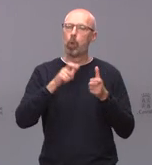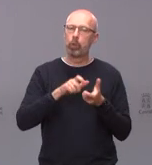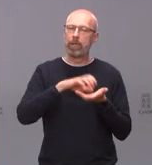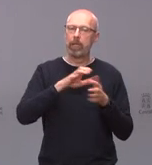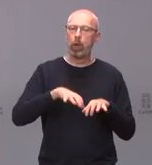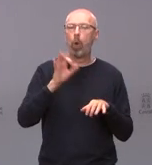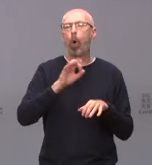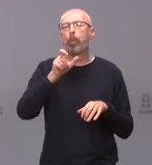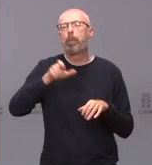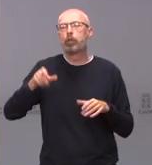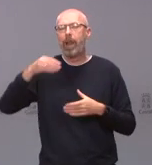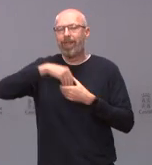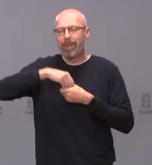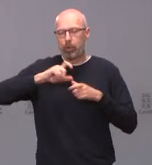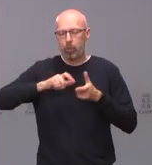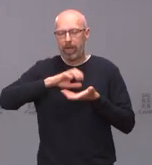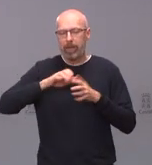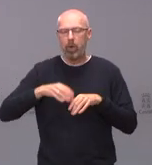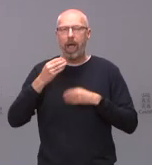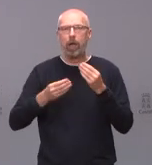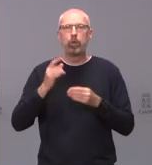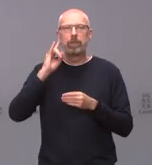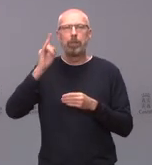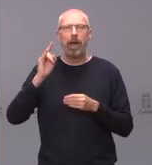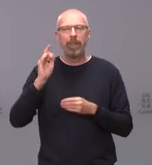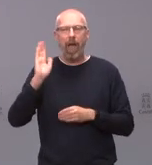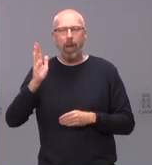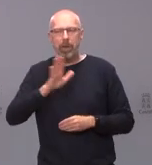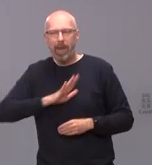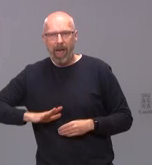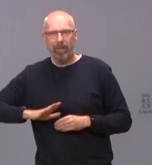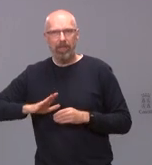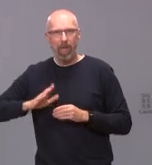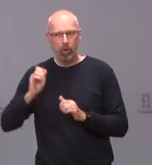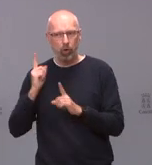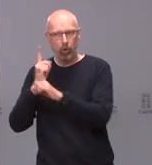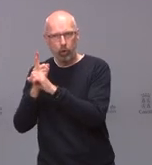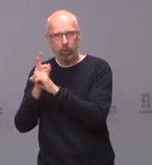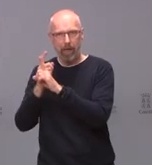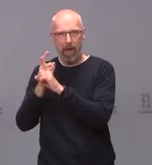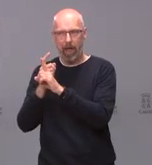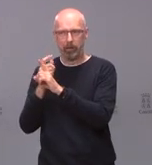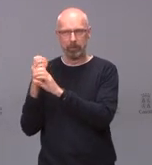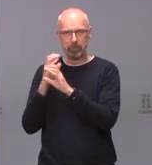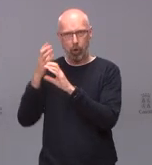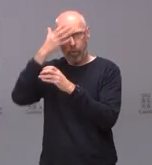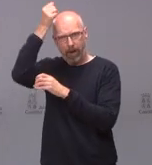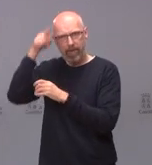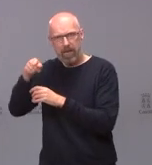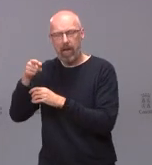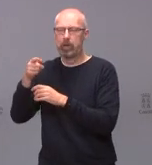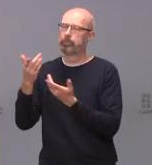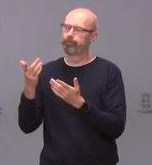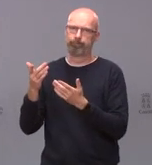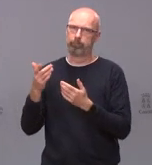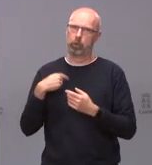la Junta ha realizado alguna llamada amenazante a una cofradía y yo como portavoz de la Junta de Casial León me veo